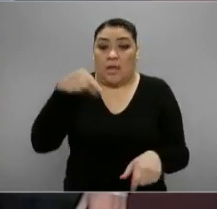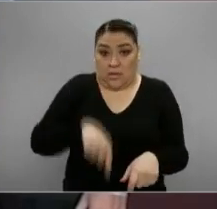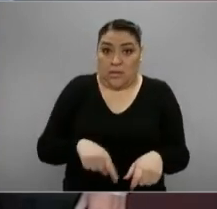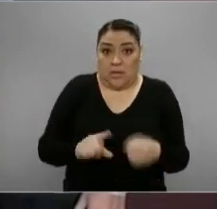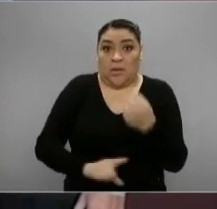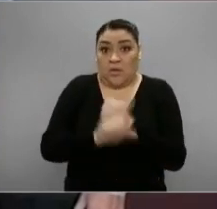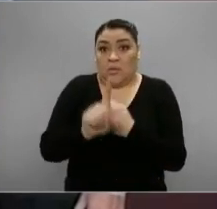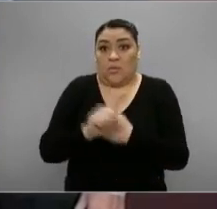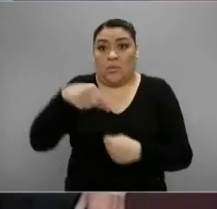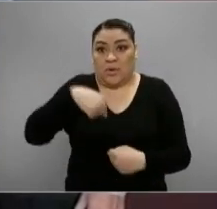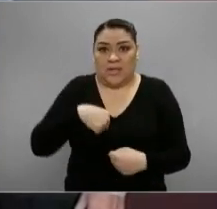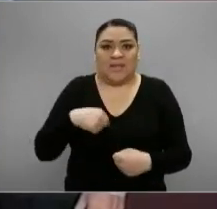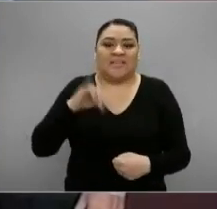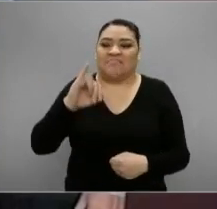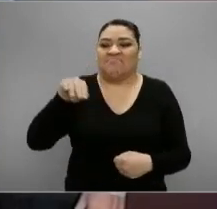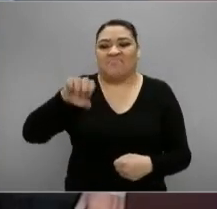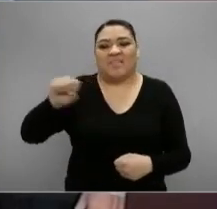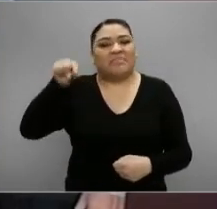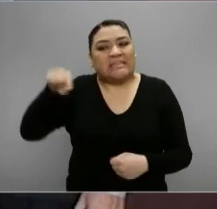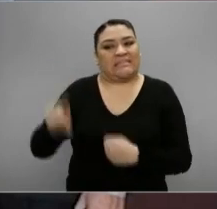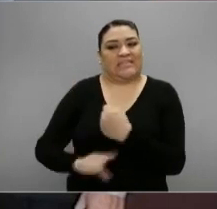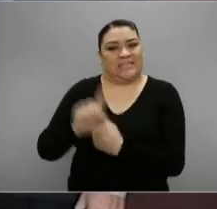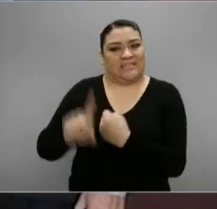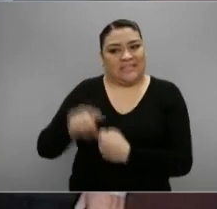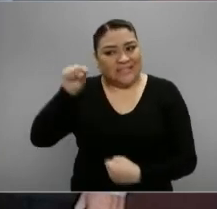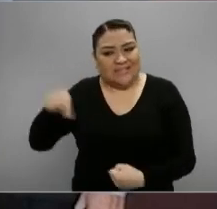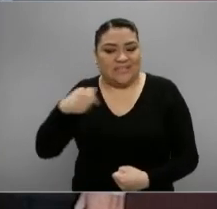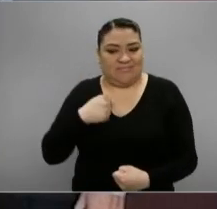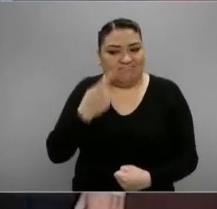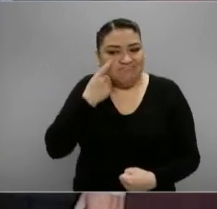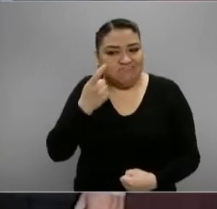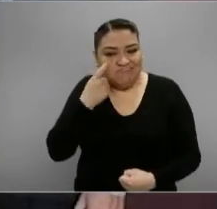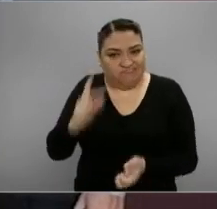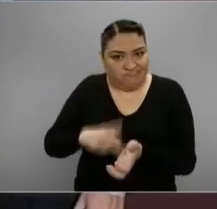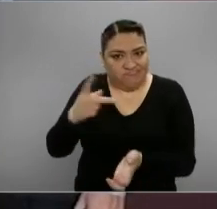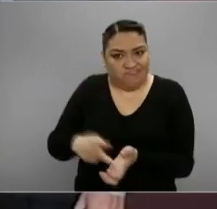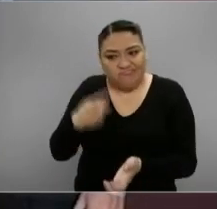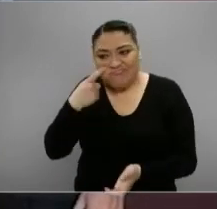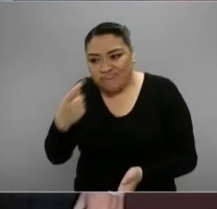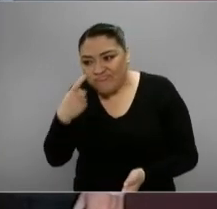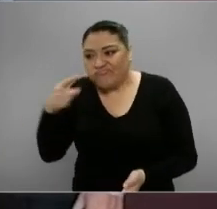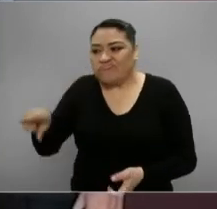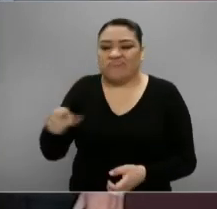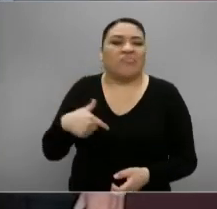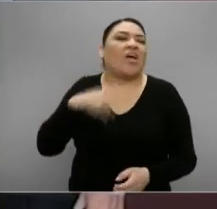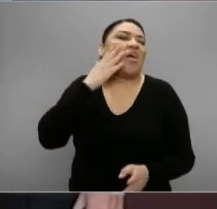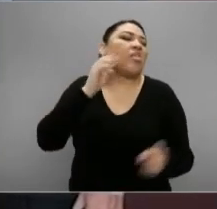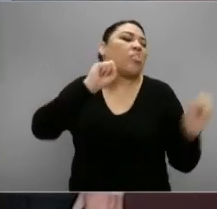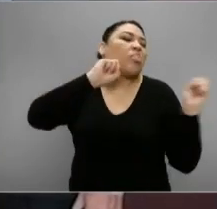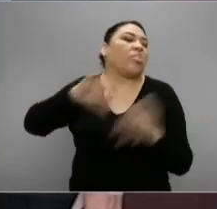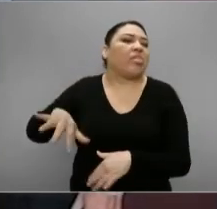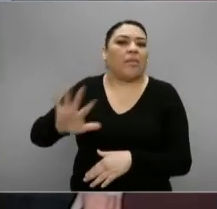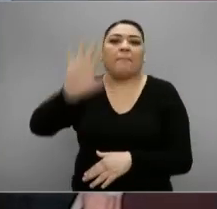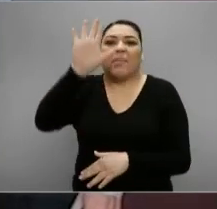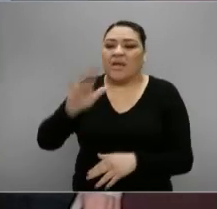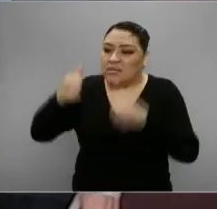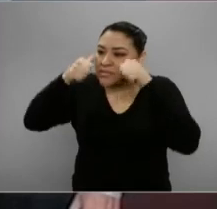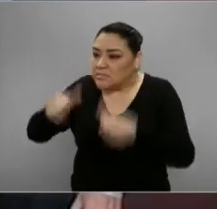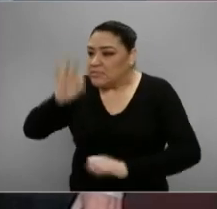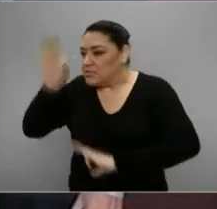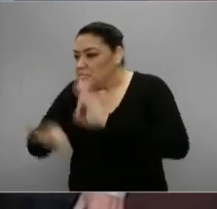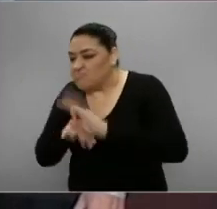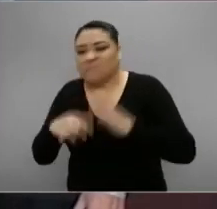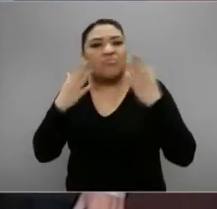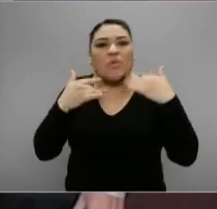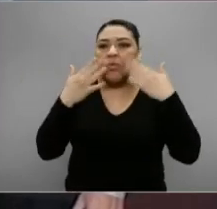nuestro iba a ser el Seguro Social. Porque yo veía mucho desprendimiento. No había la preocupación.